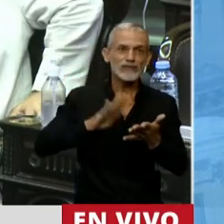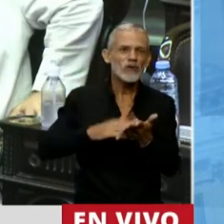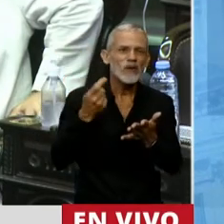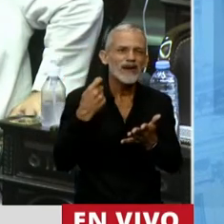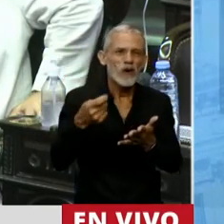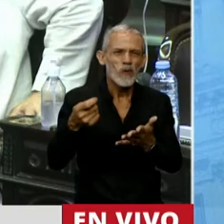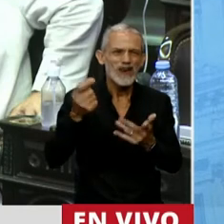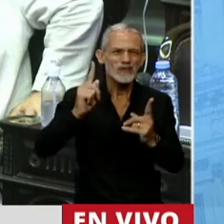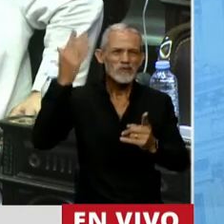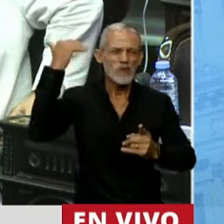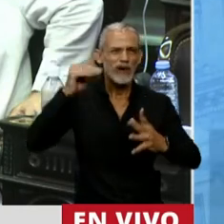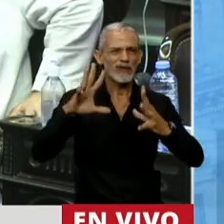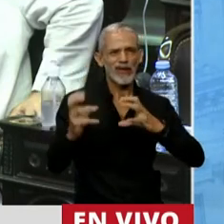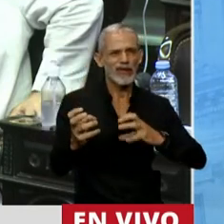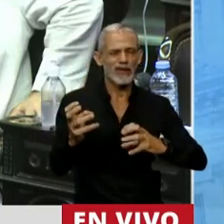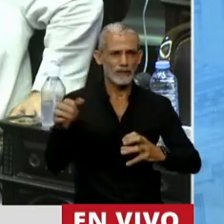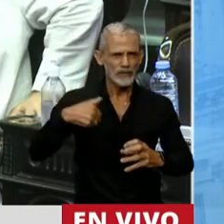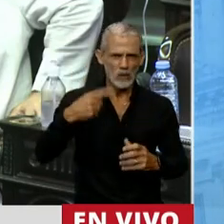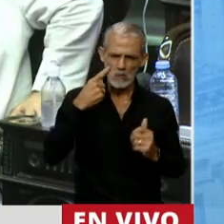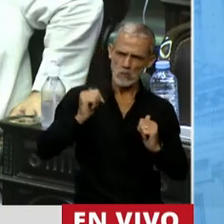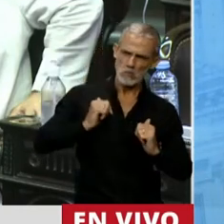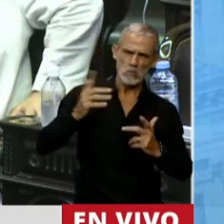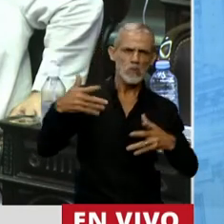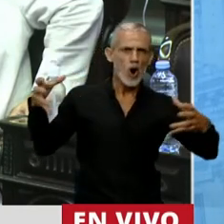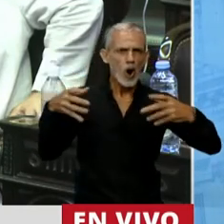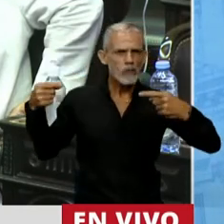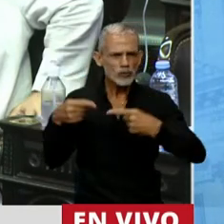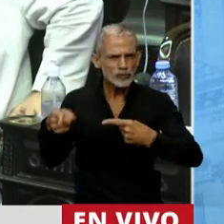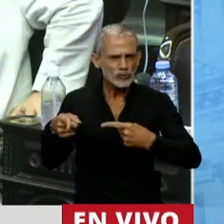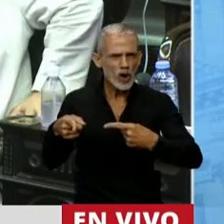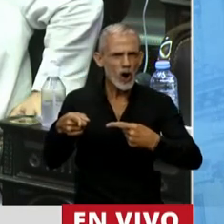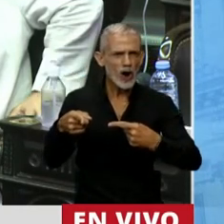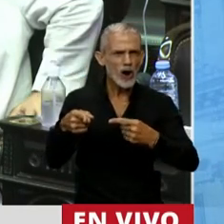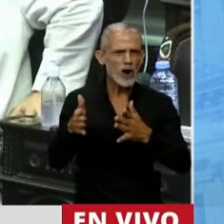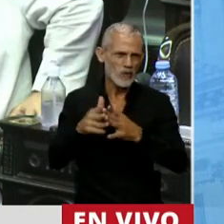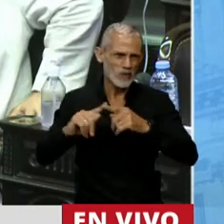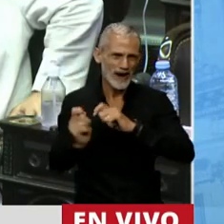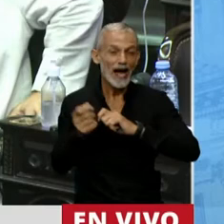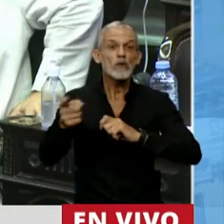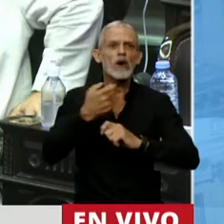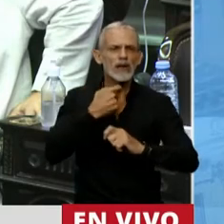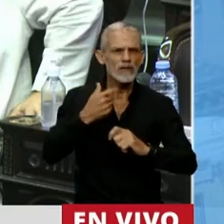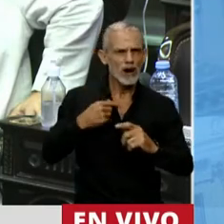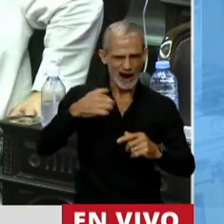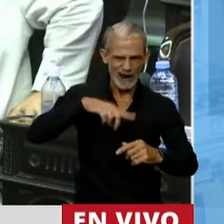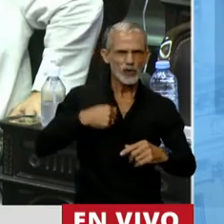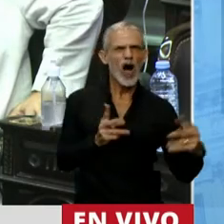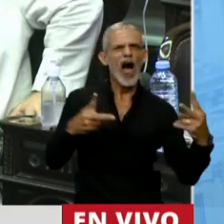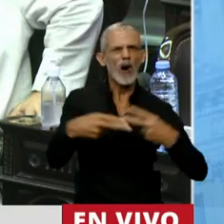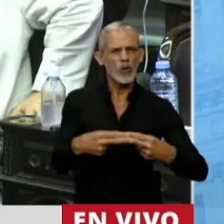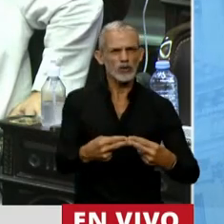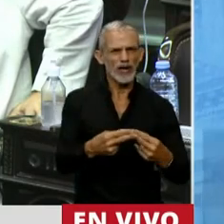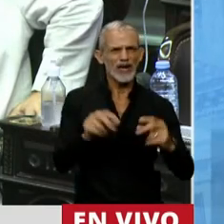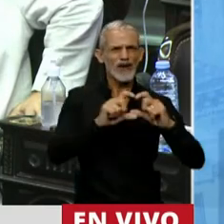previsional. Hoy escuchamos sorprendidos que la oposición trata de instalar que implementamos un ajuste y que su